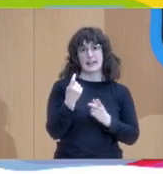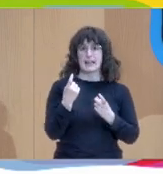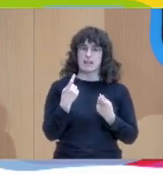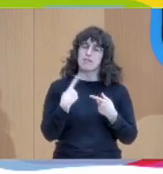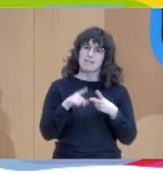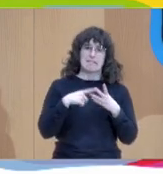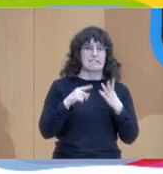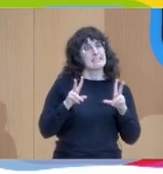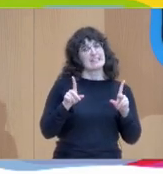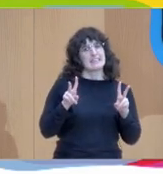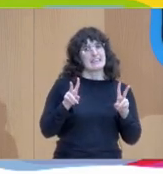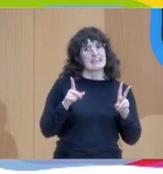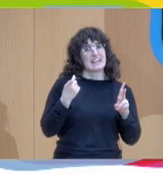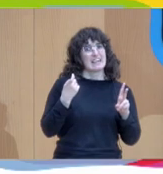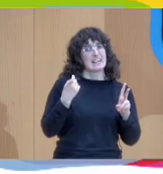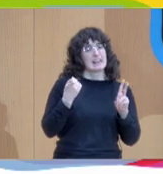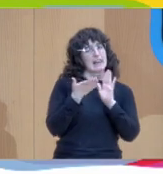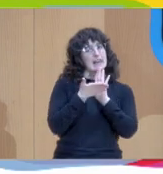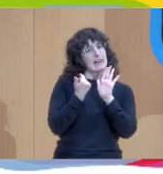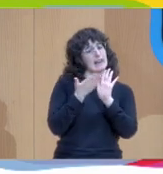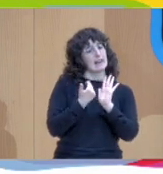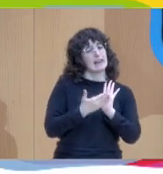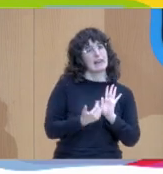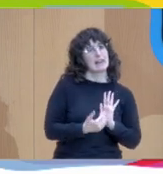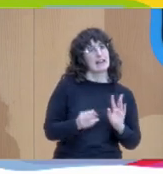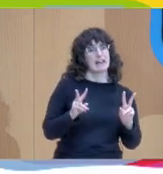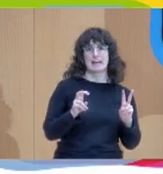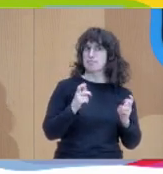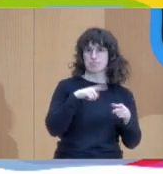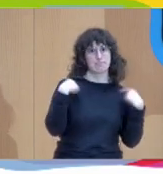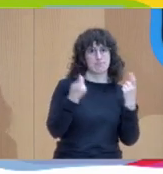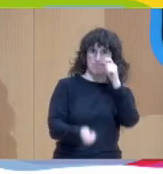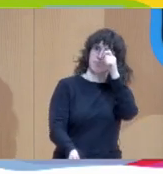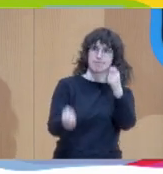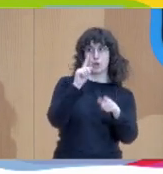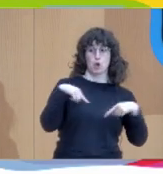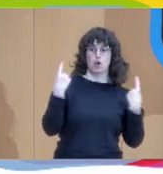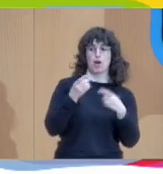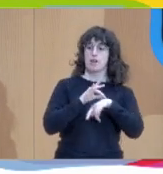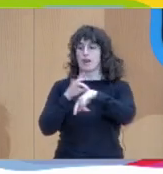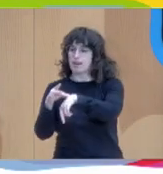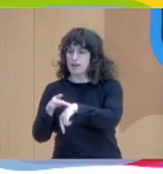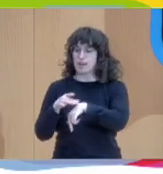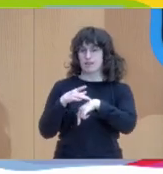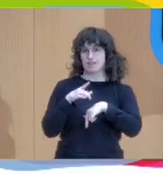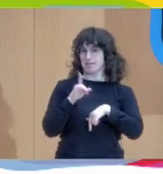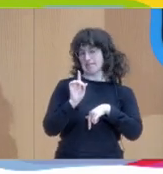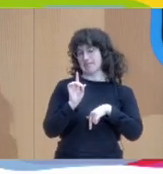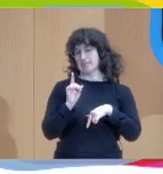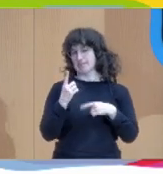profesionales que nosotras no somos las que marcamos el camino, sino que son las personas las que desde sus